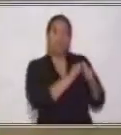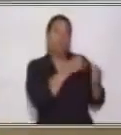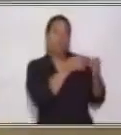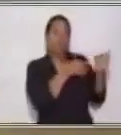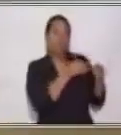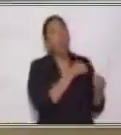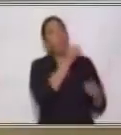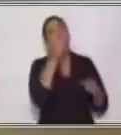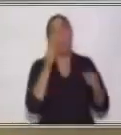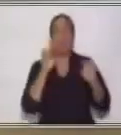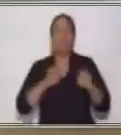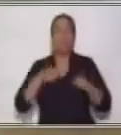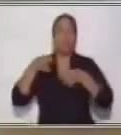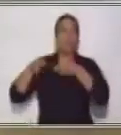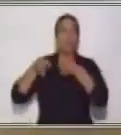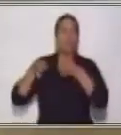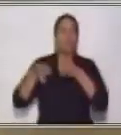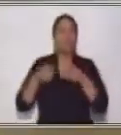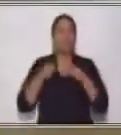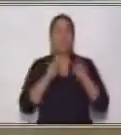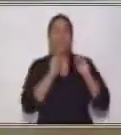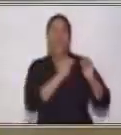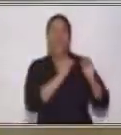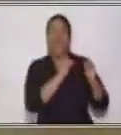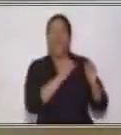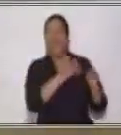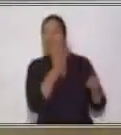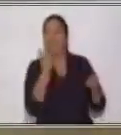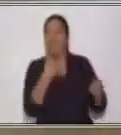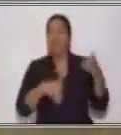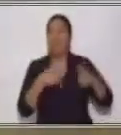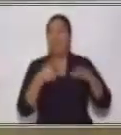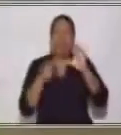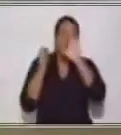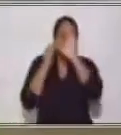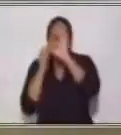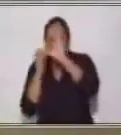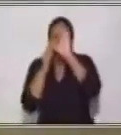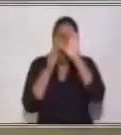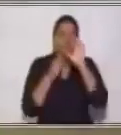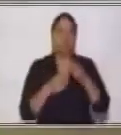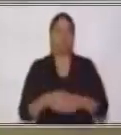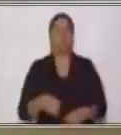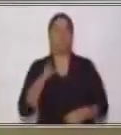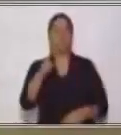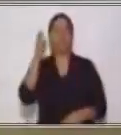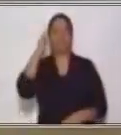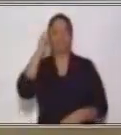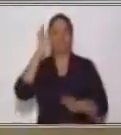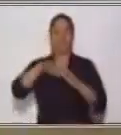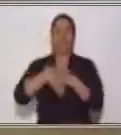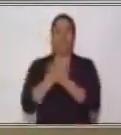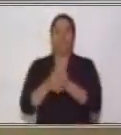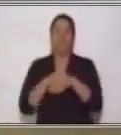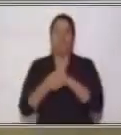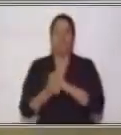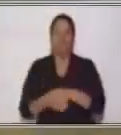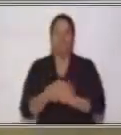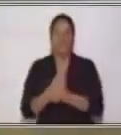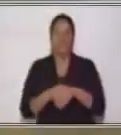alguien más. Y que le enseñe a jugar al detective. Eso lo pueden hacer también. Te recordamos siempre lavarte